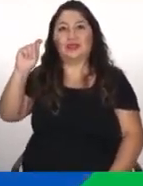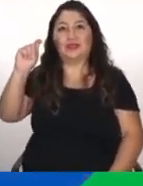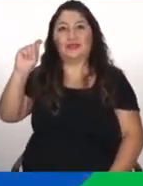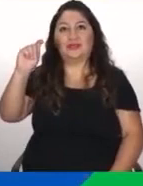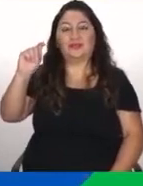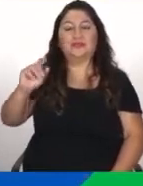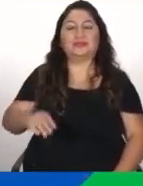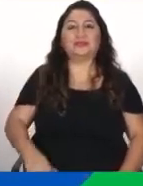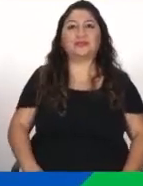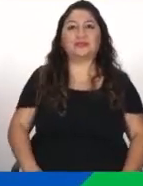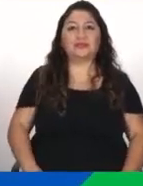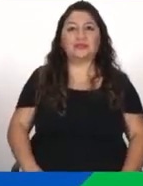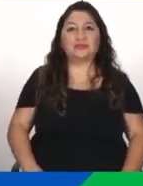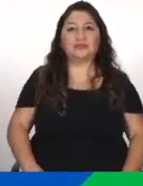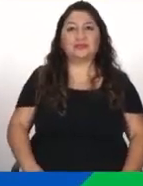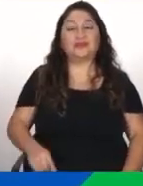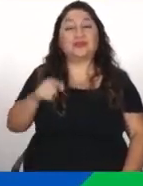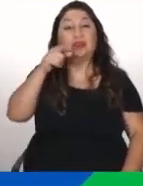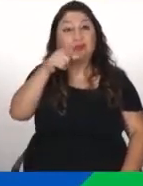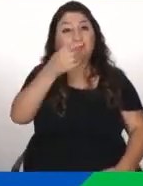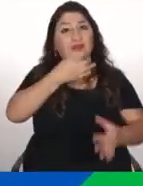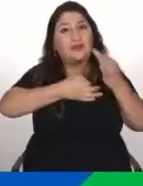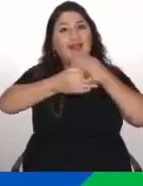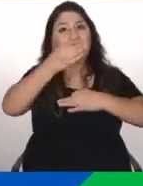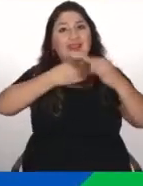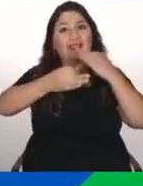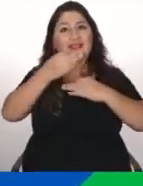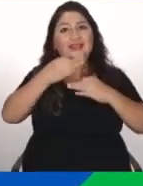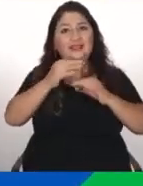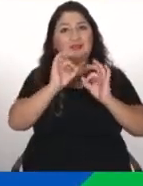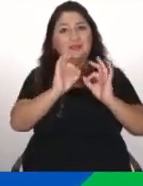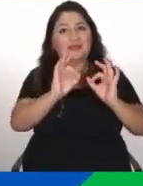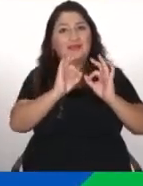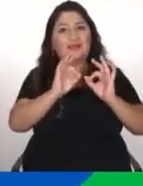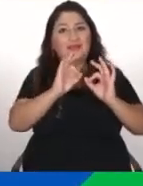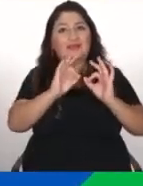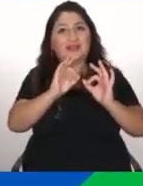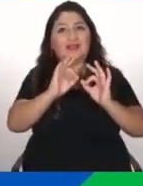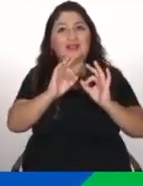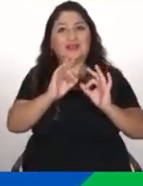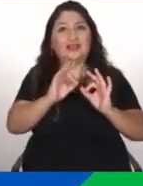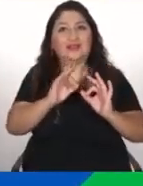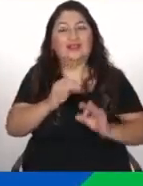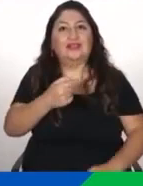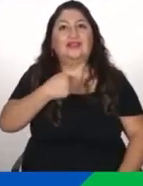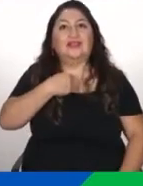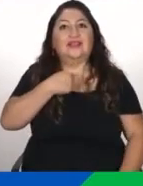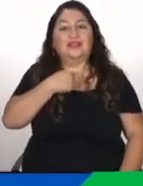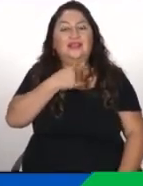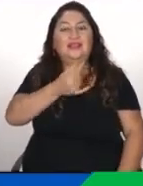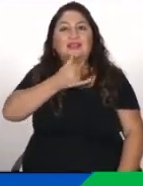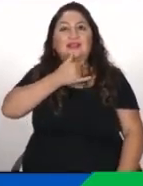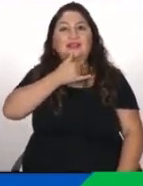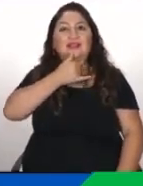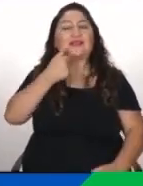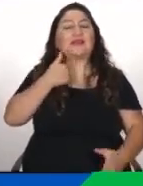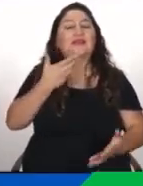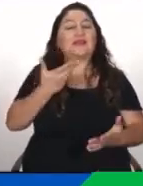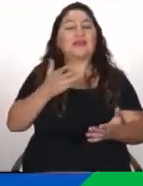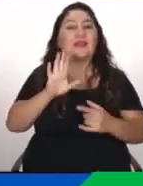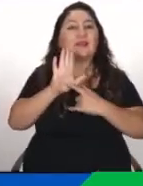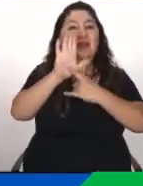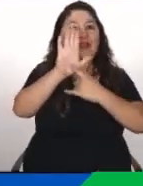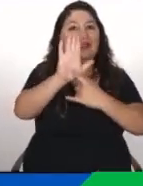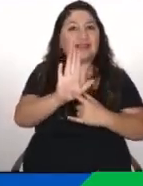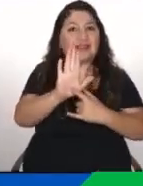Lo he dicho perfecto, aunque la parte de haber estudiado comercial la suelo ocultar un poco porque no sé si suma o resta, pero bueno, nada,